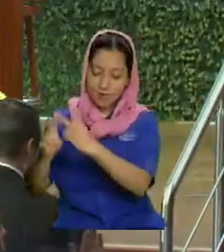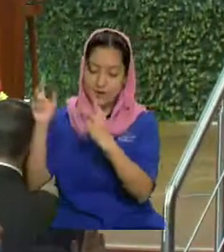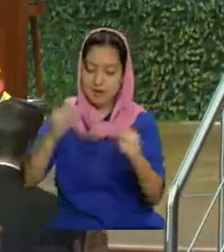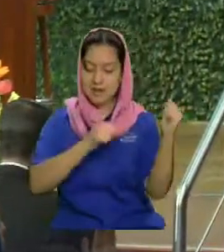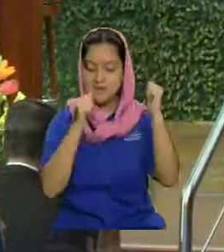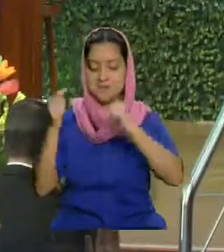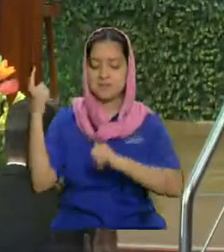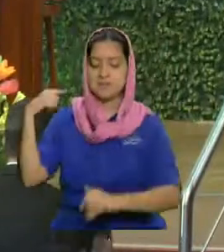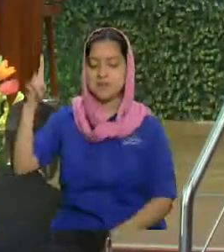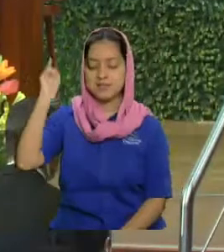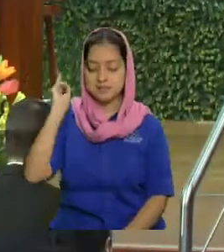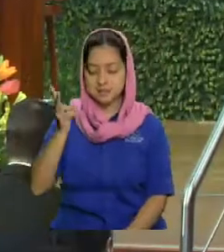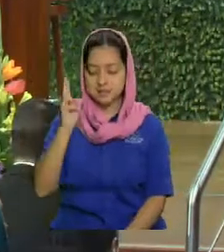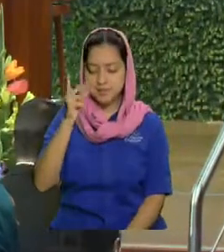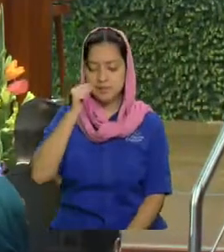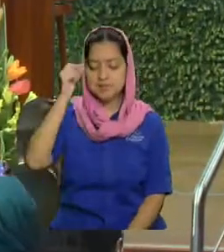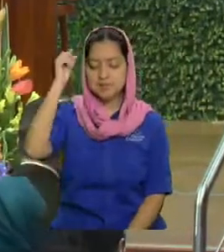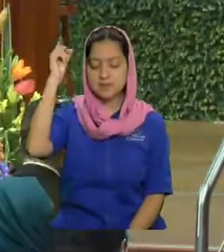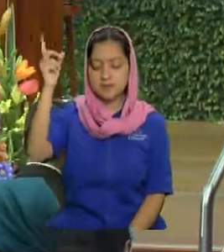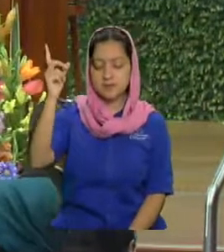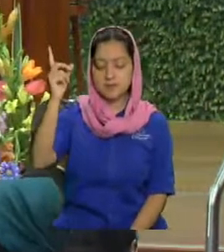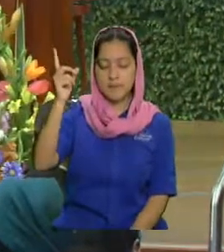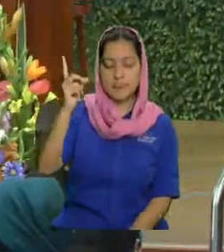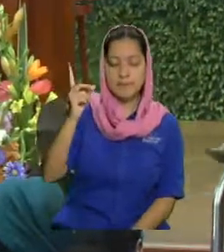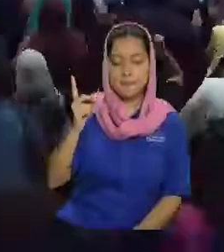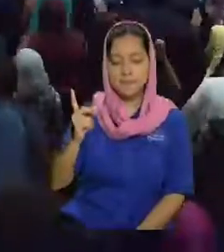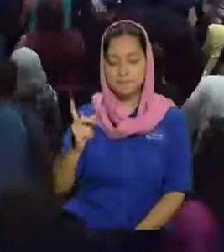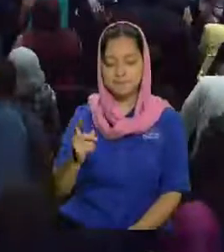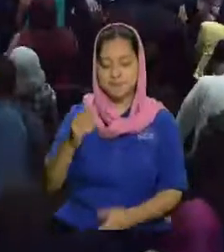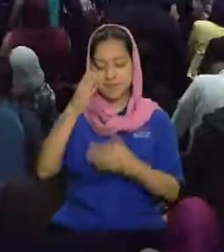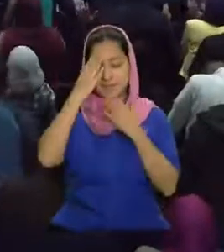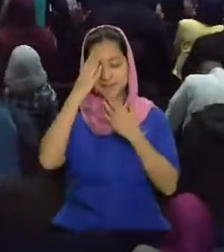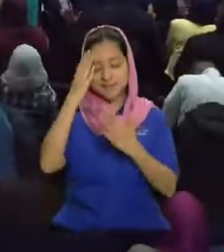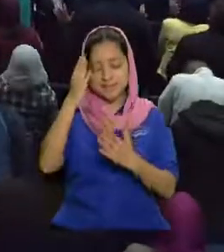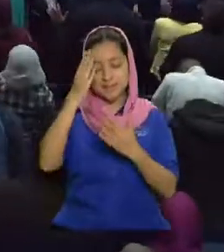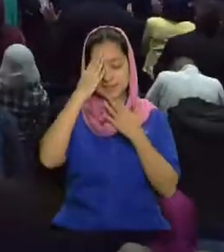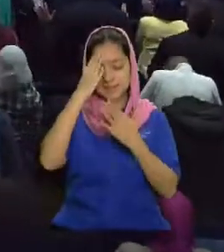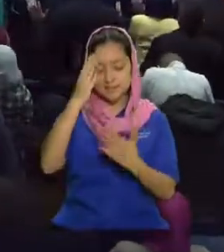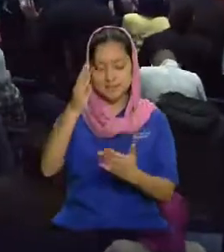siempre señor gracias gracias gracias gracias